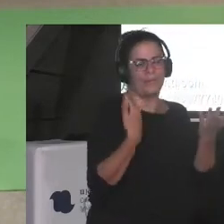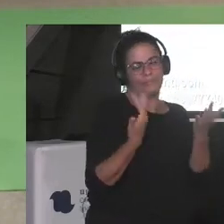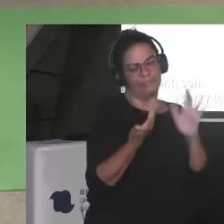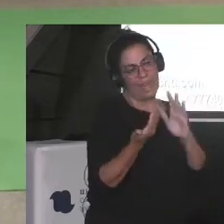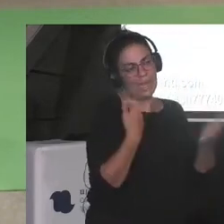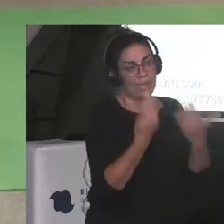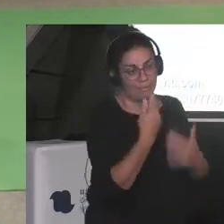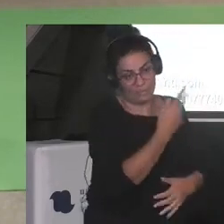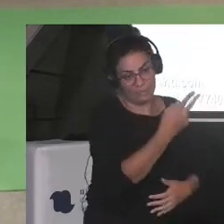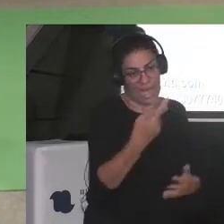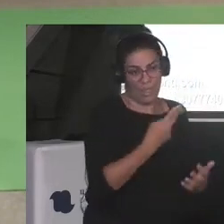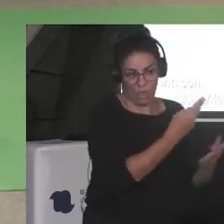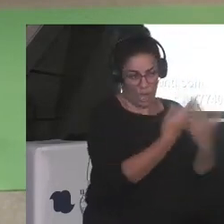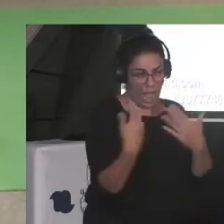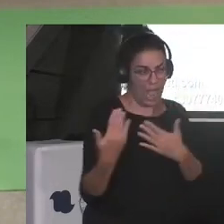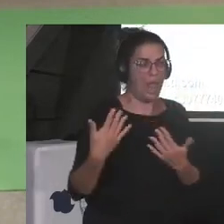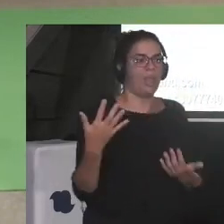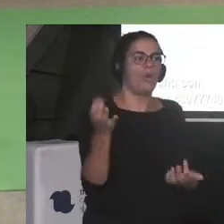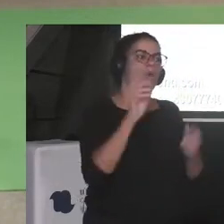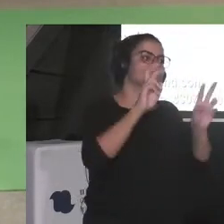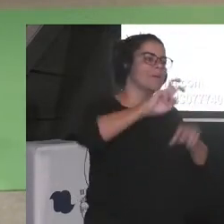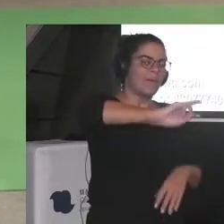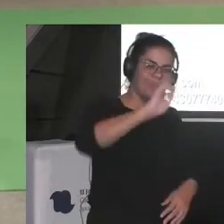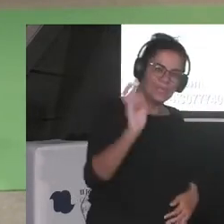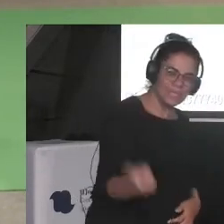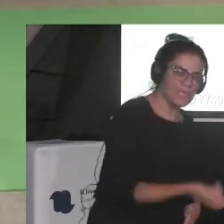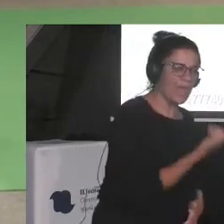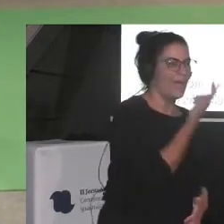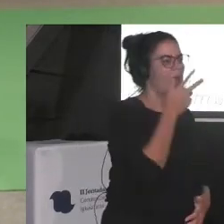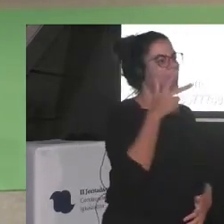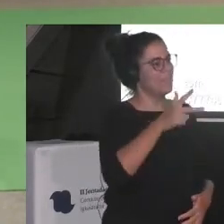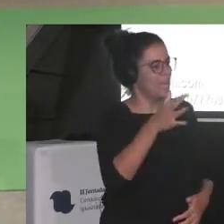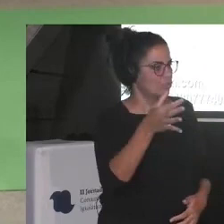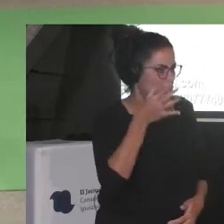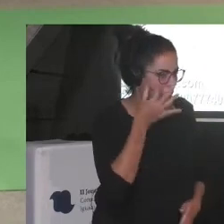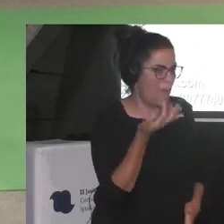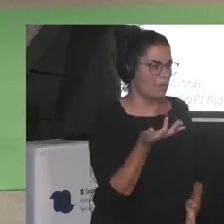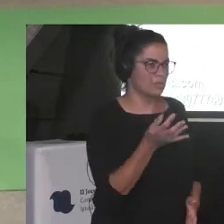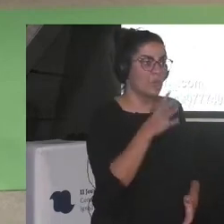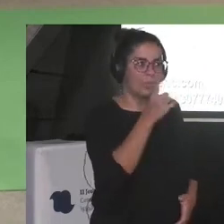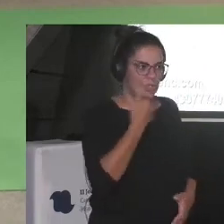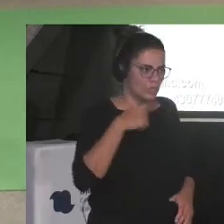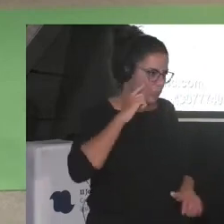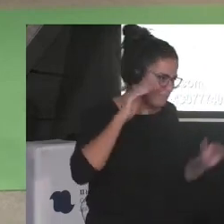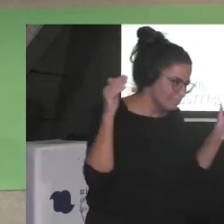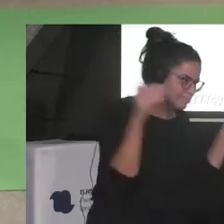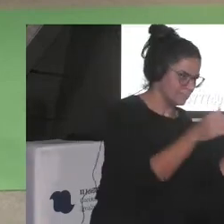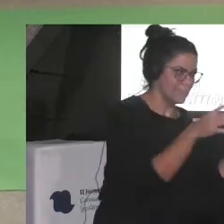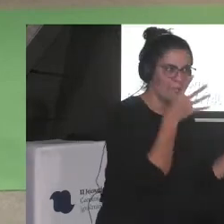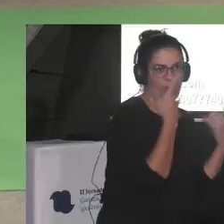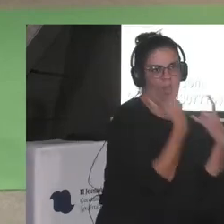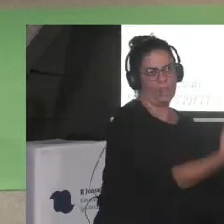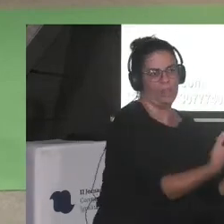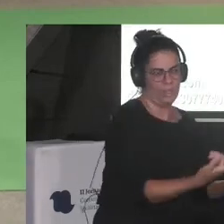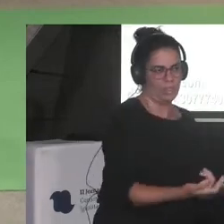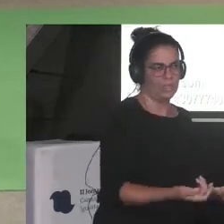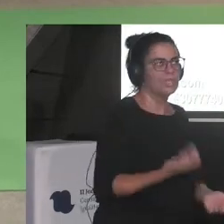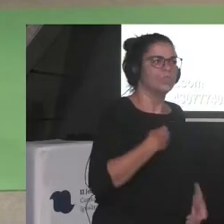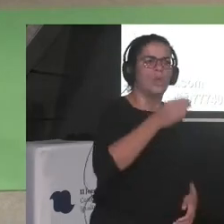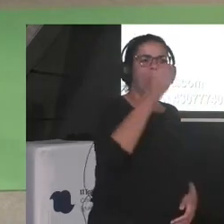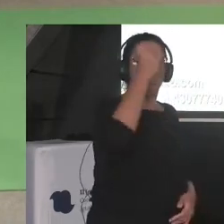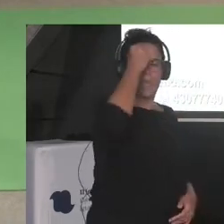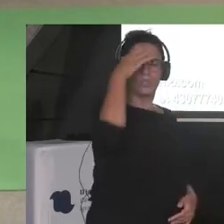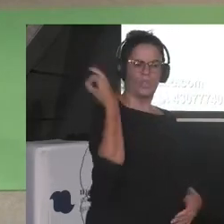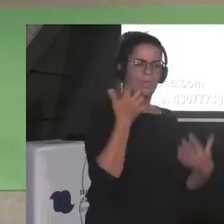de diversidad ¿no? y que fueron las cosas que y de derechos humanos que fueron las cosas que me fueron que me fueron tirando ¿no? y creo que hay que hay que luchar